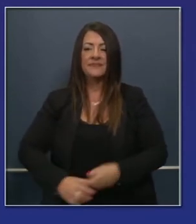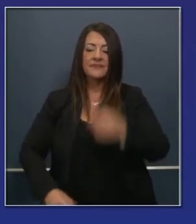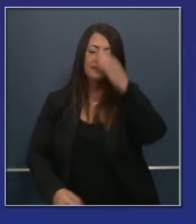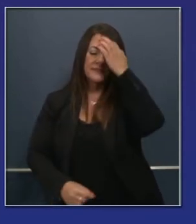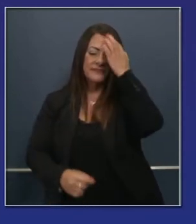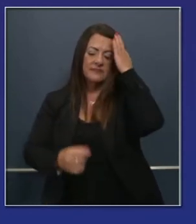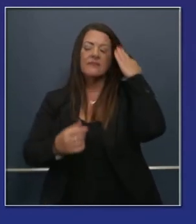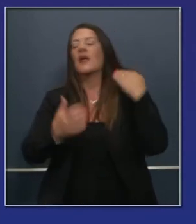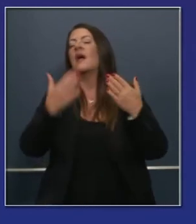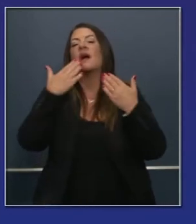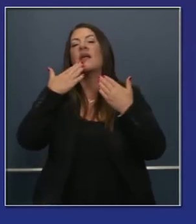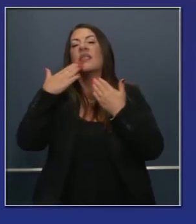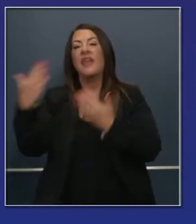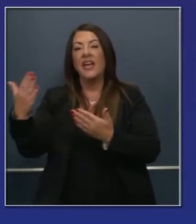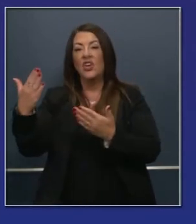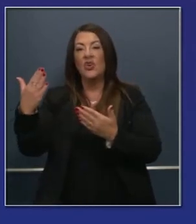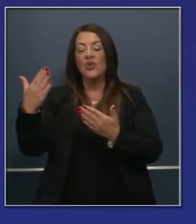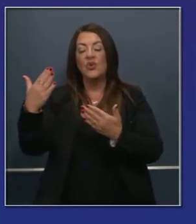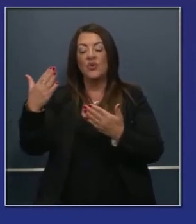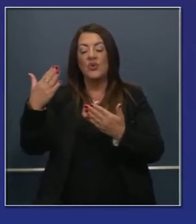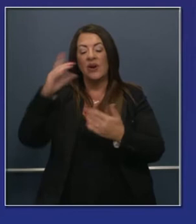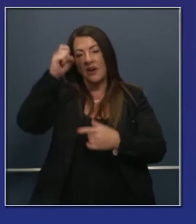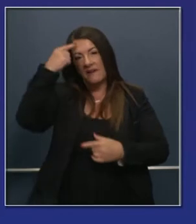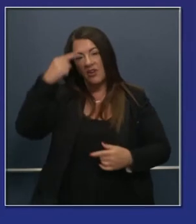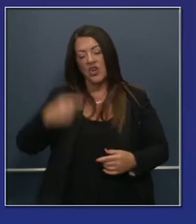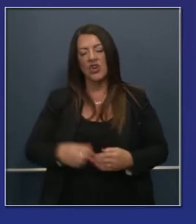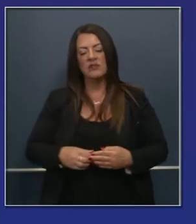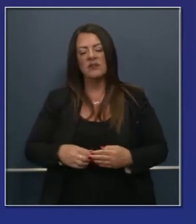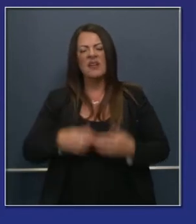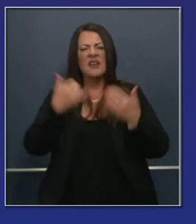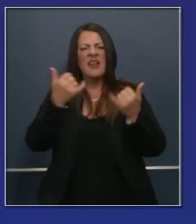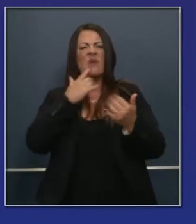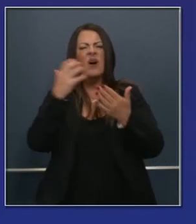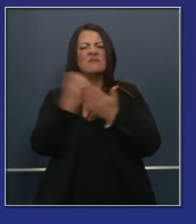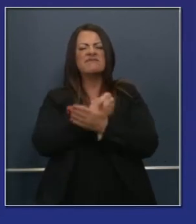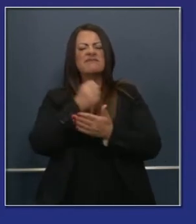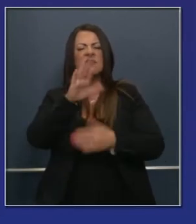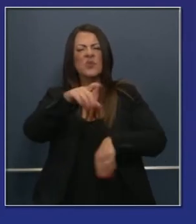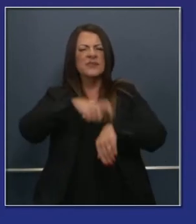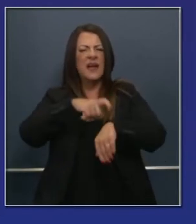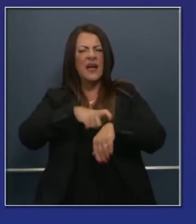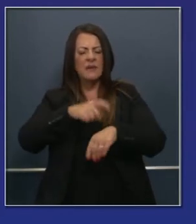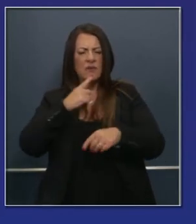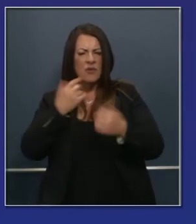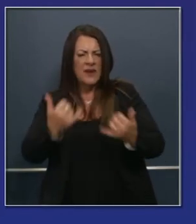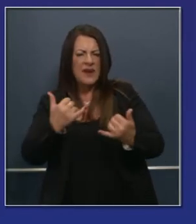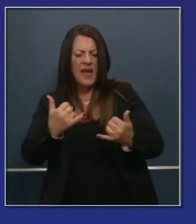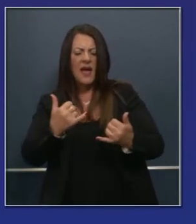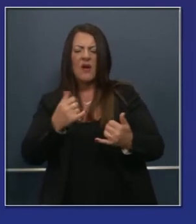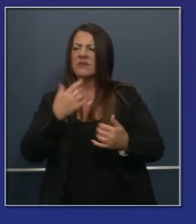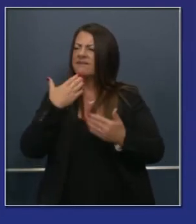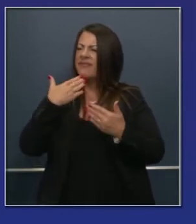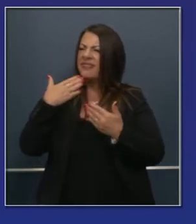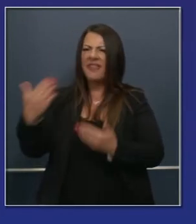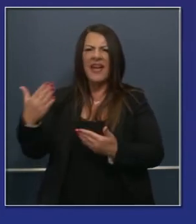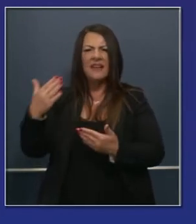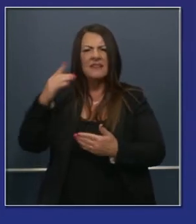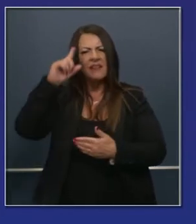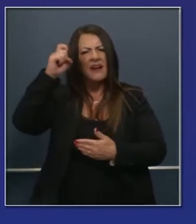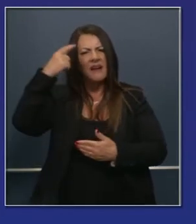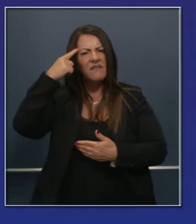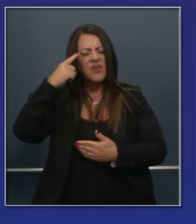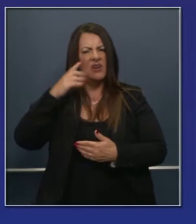Gracias, gobernador. Y quiero tomar un segundo al comienzo aquí para darles las gracias